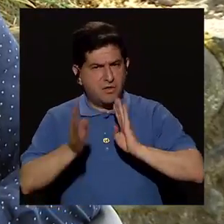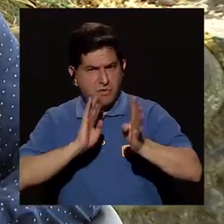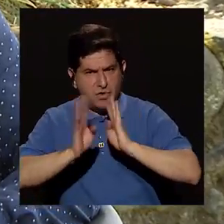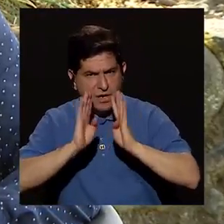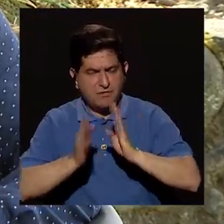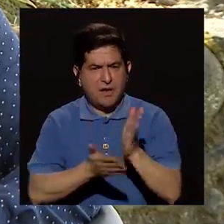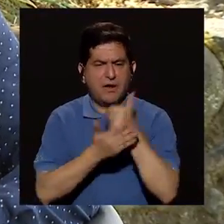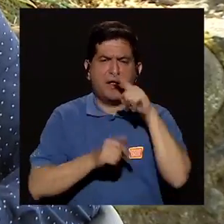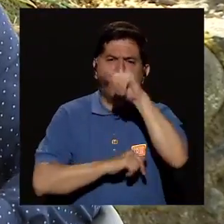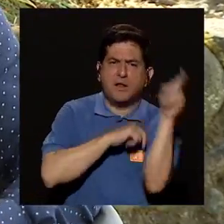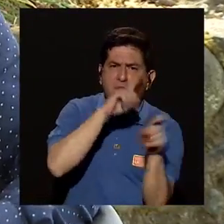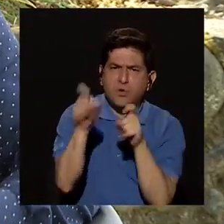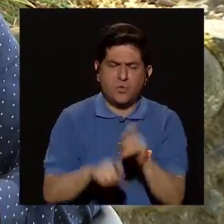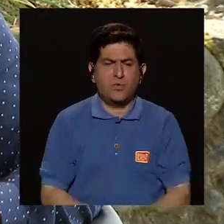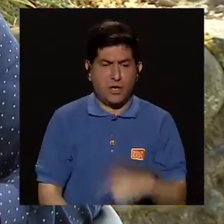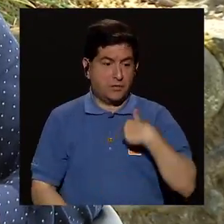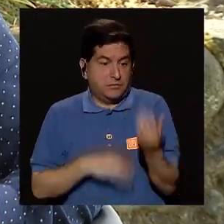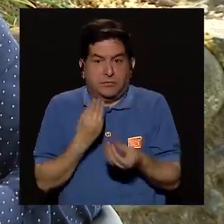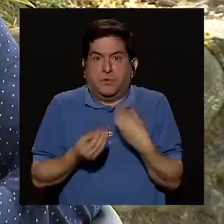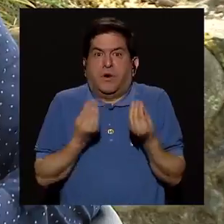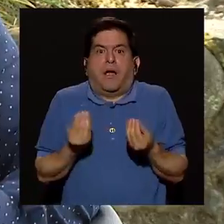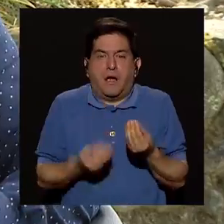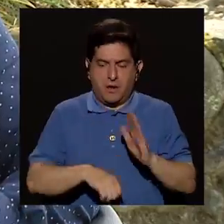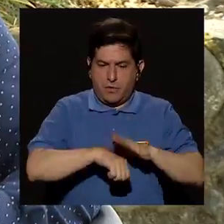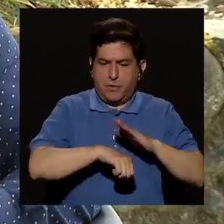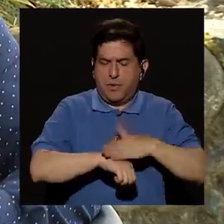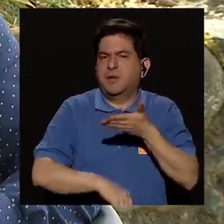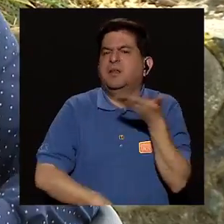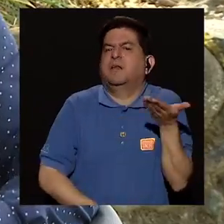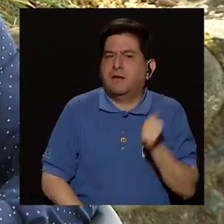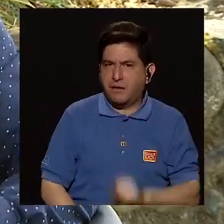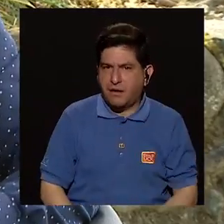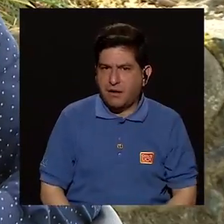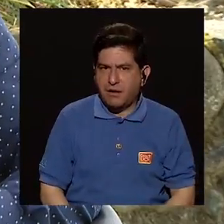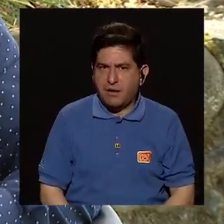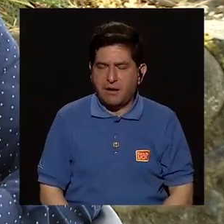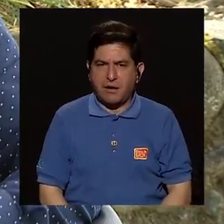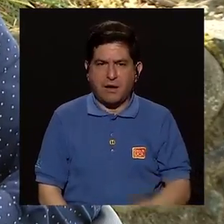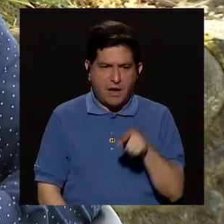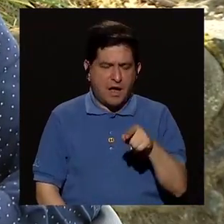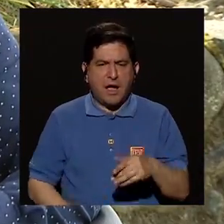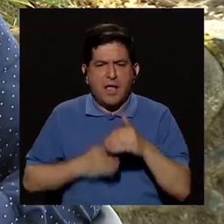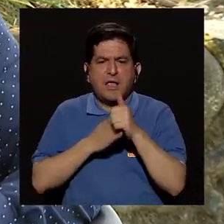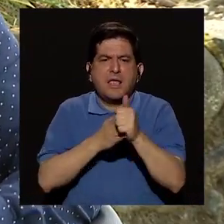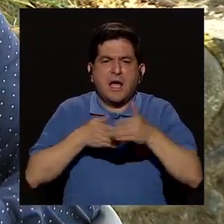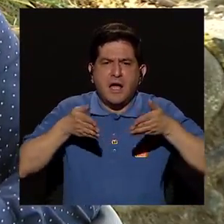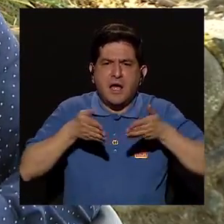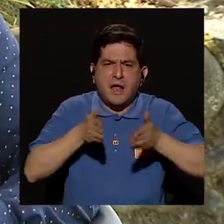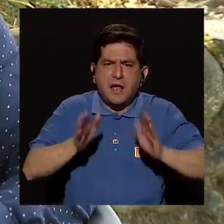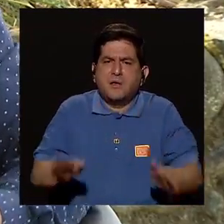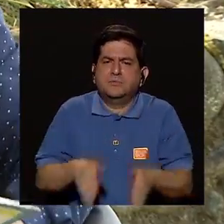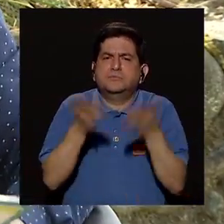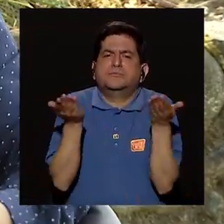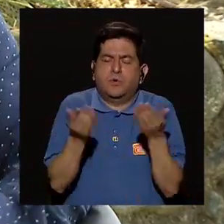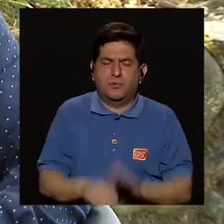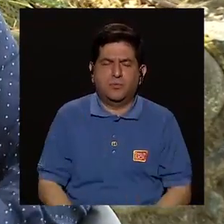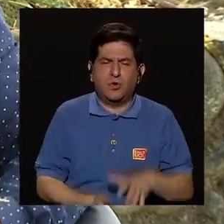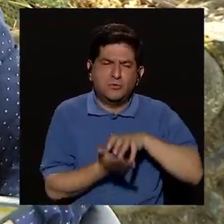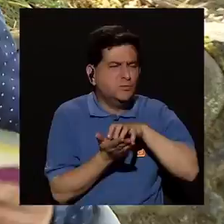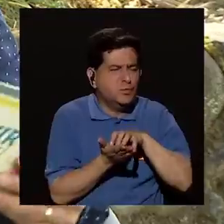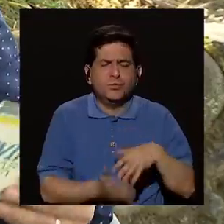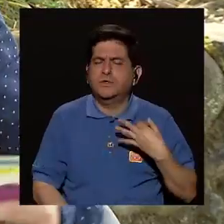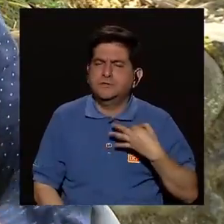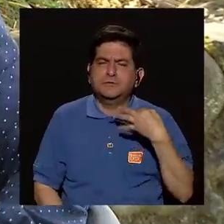abordar algunas preguntas como ¿qué hago? ¿qué le permito? ¿cómo guío a mi hija? o a mi hija... Todas estas dudas que